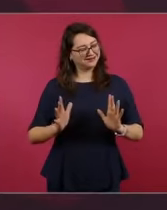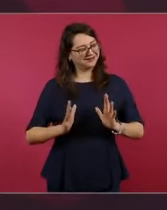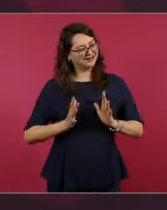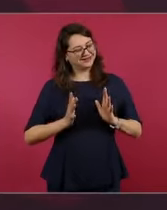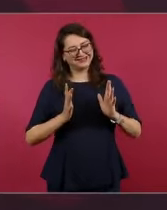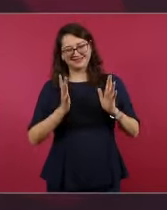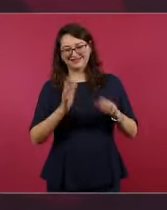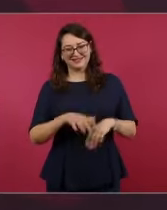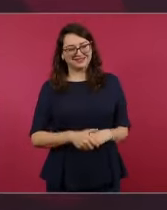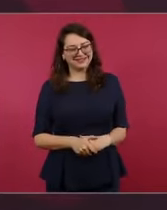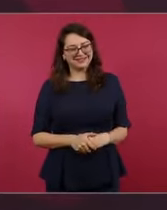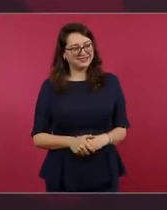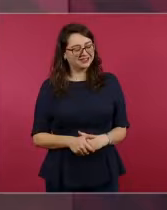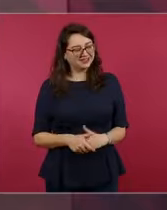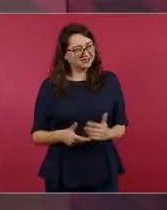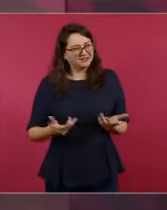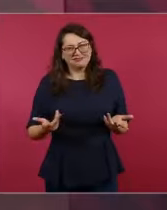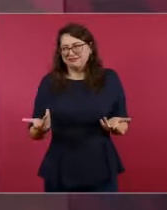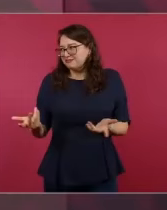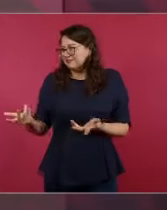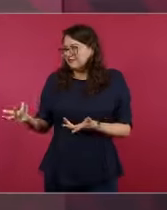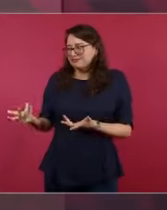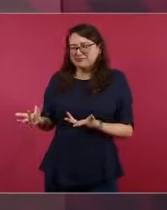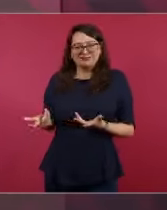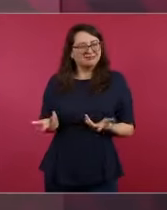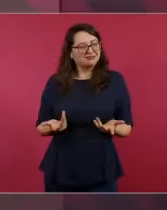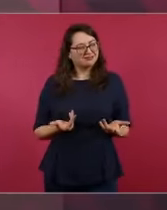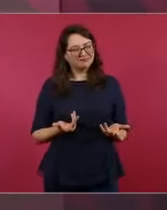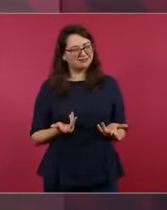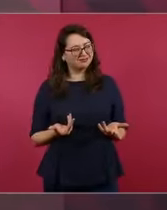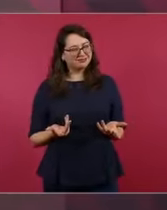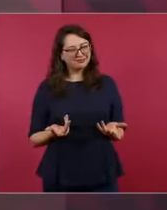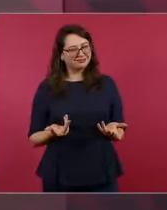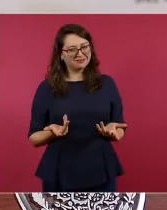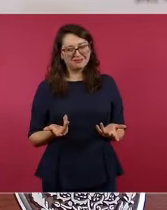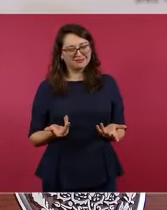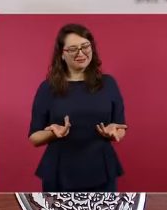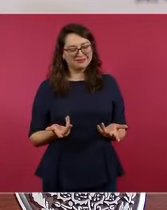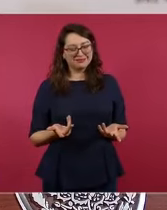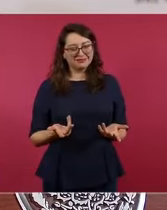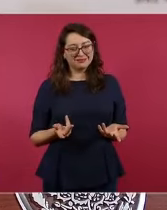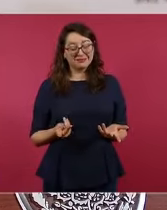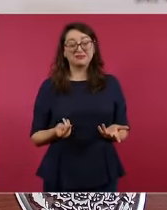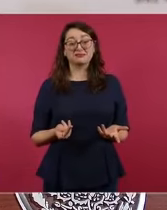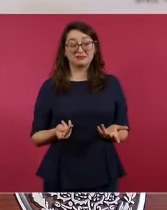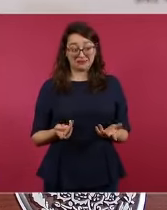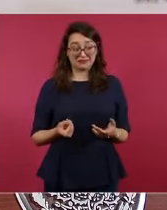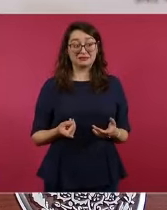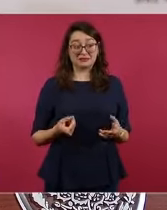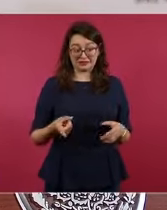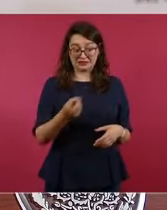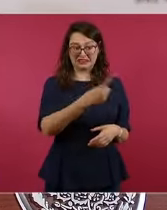logrado